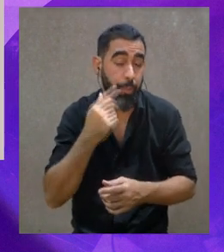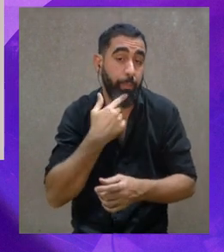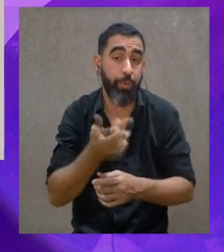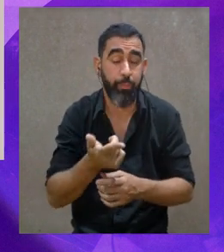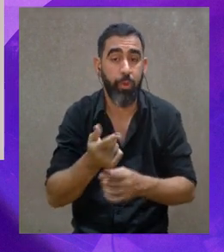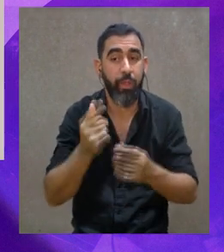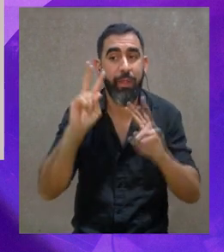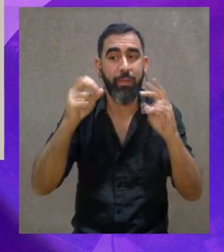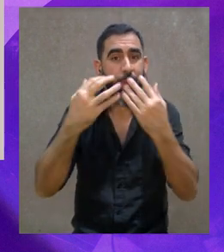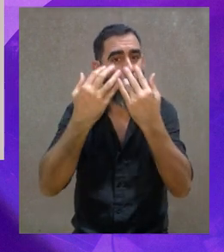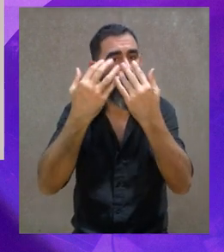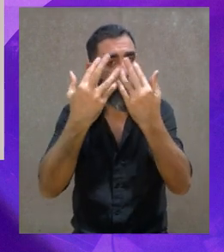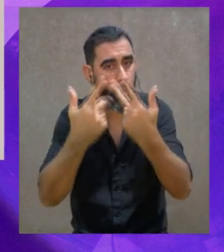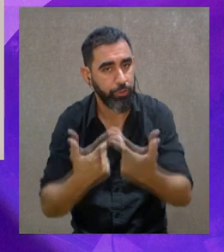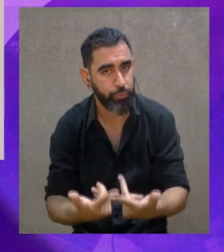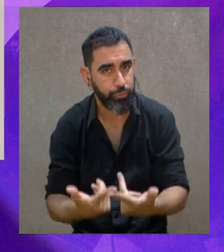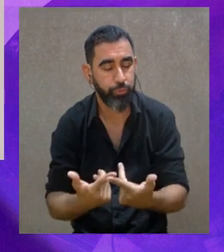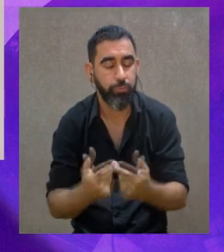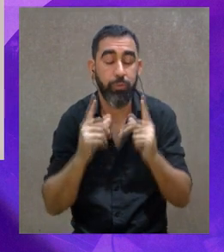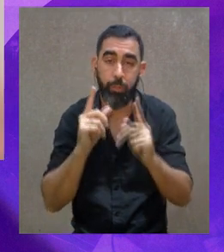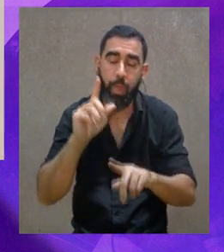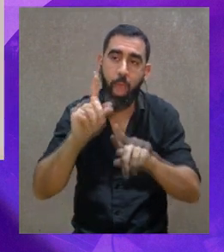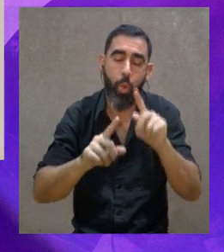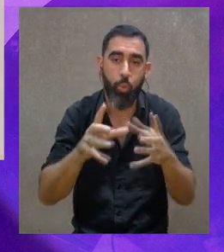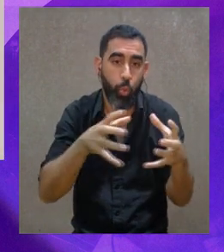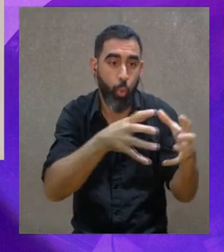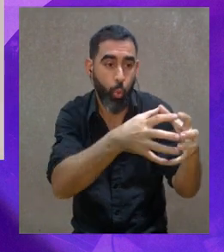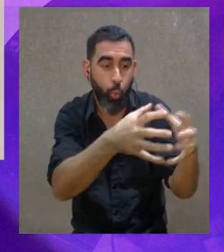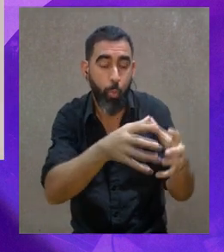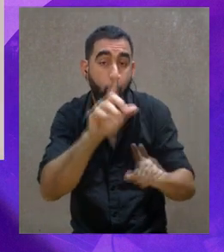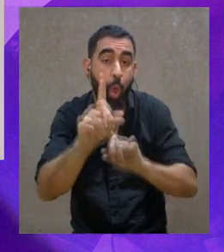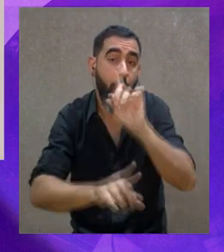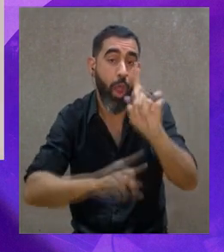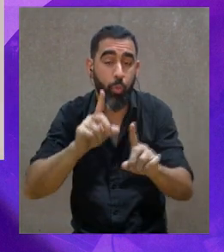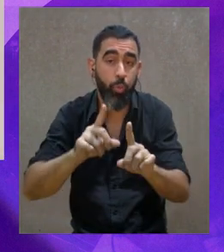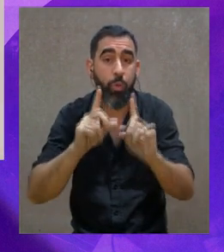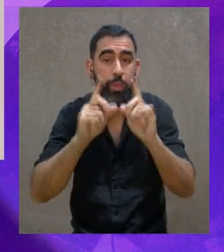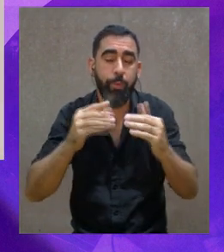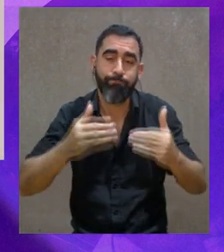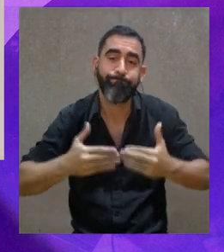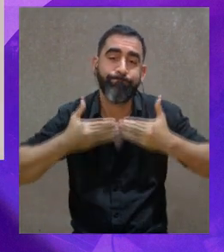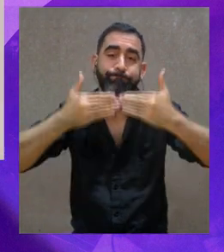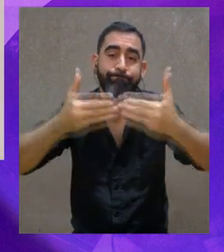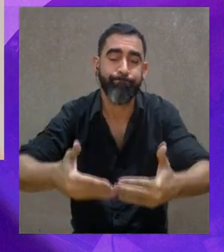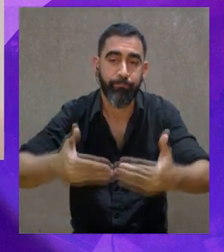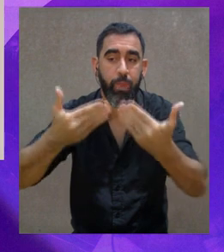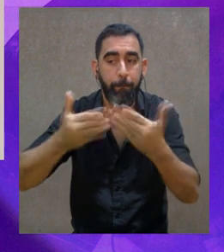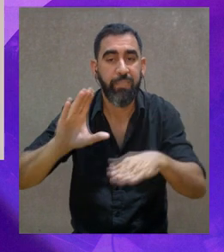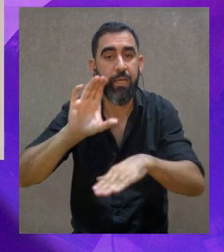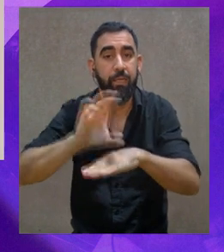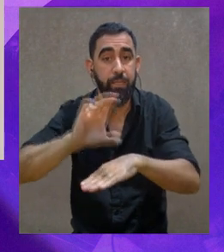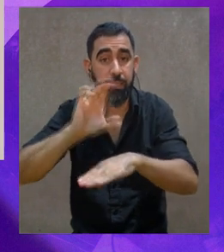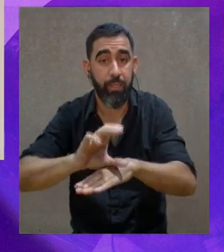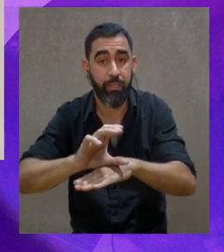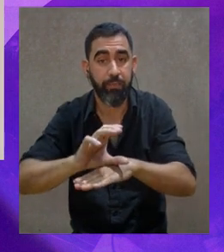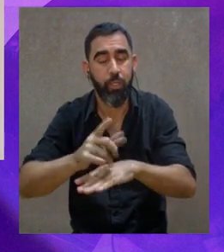avatares también en cuanto al organizativo. Y en algunos núcleos han tenido que posponer un